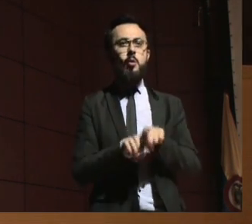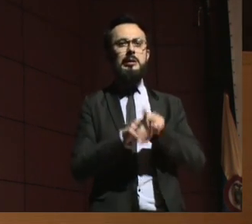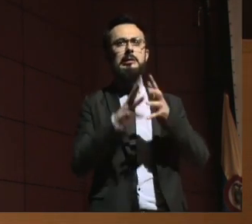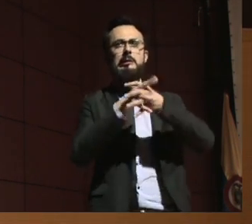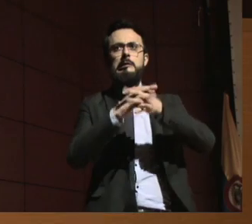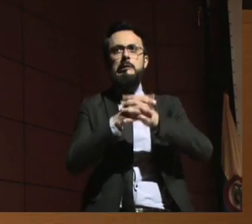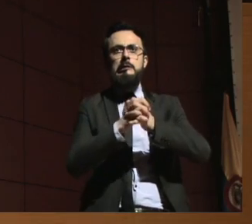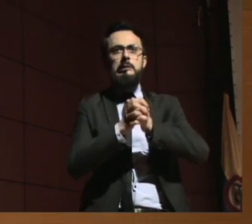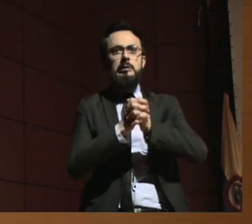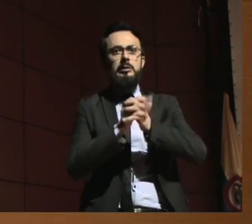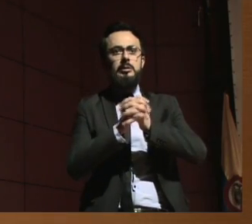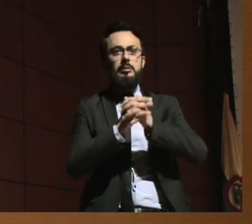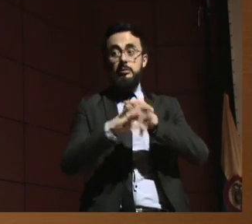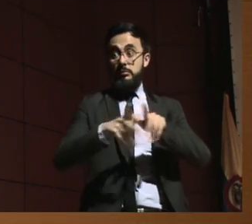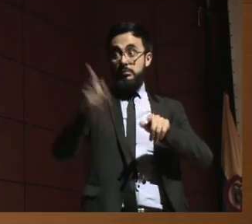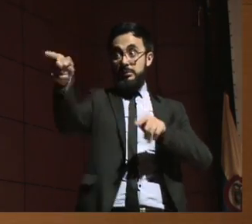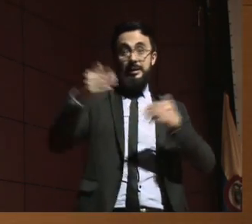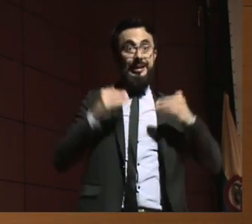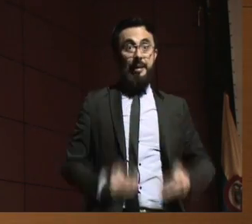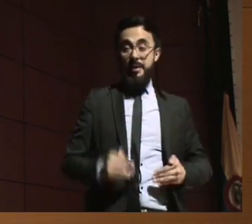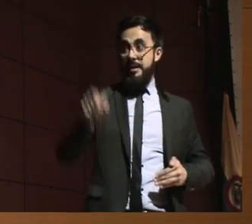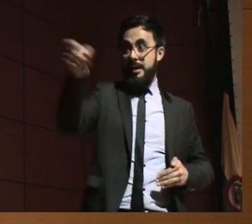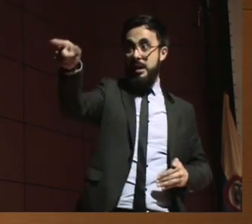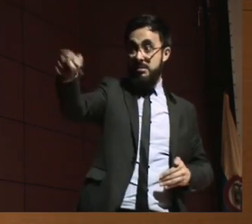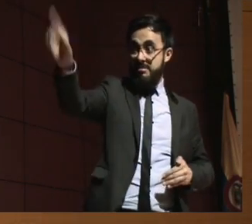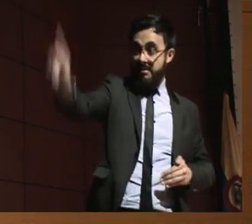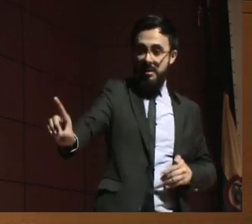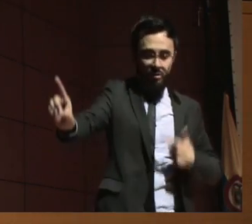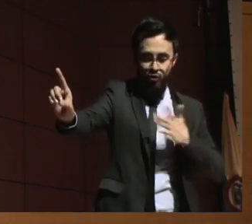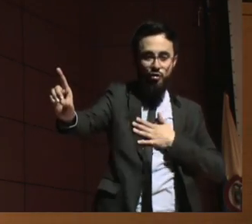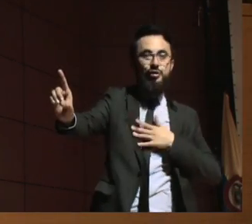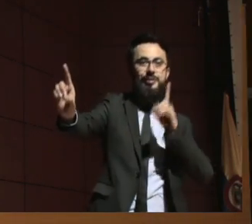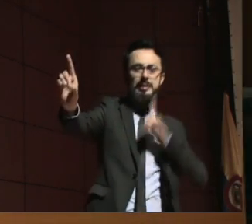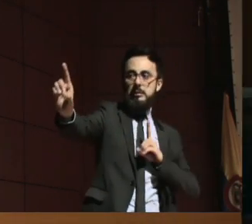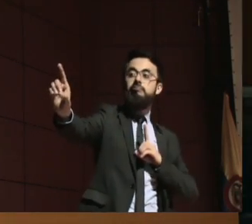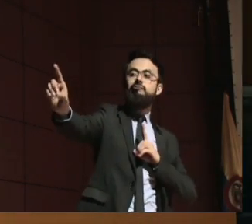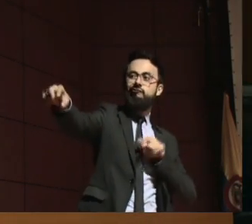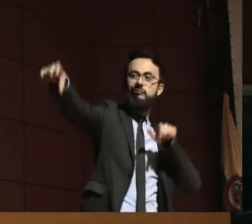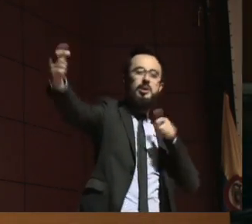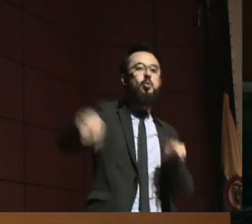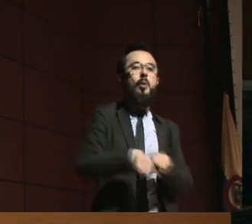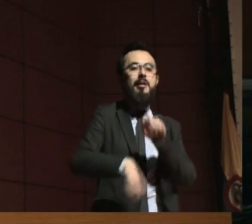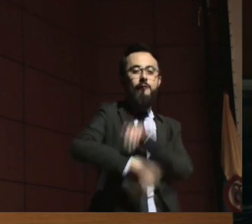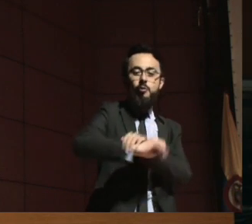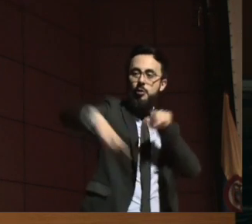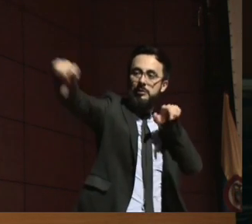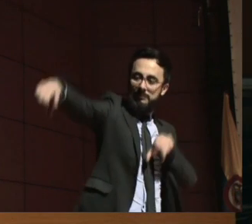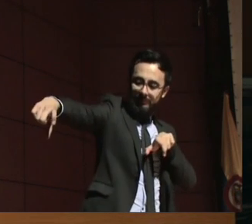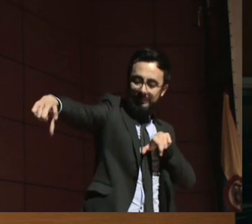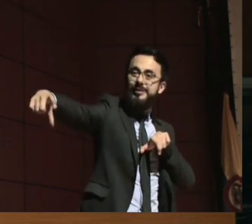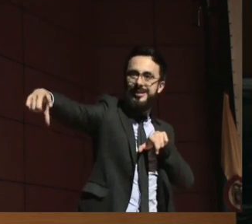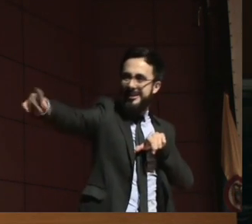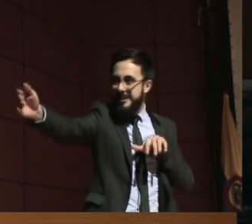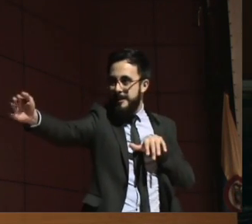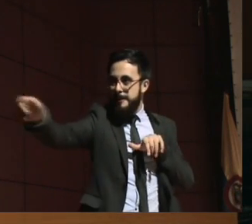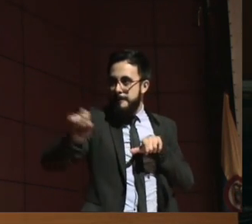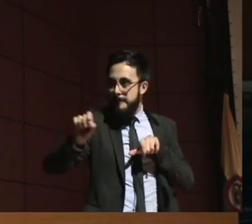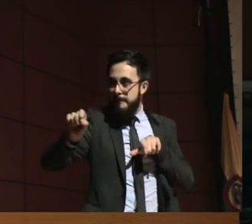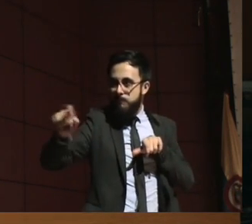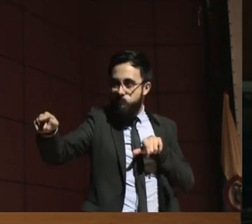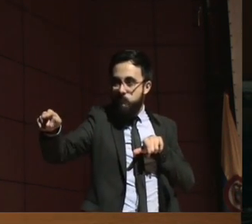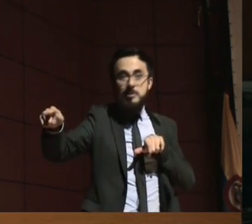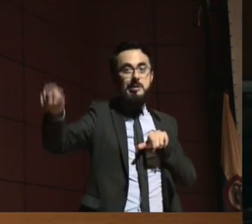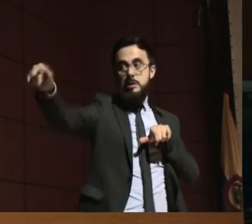no en el lado de la cancha de las personas con discapacidad. O sea, el problema está, porque realmente sí es un problema y un reto,